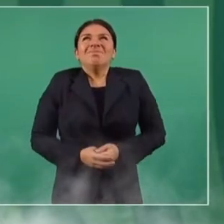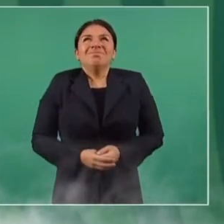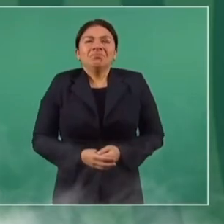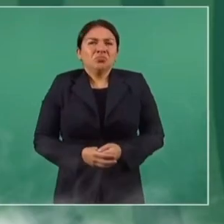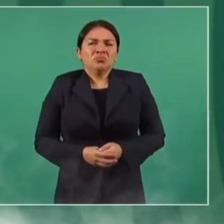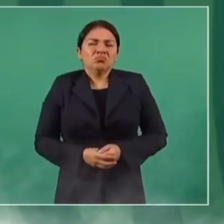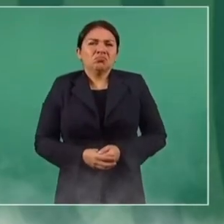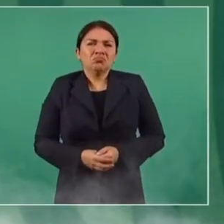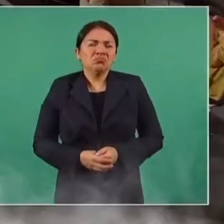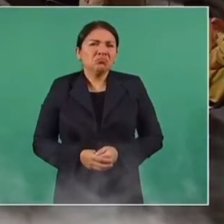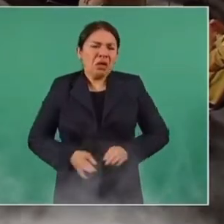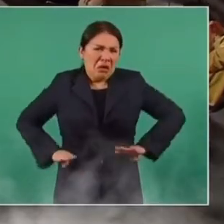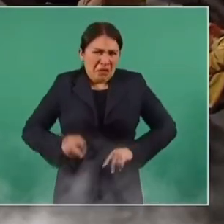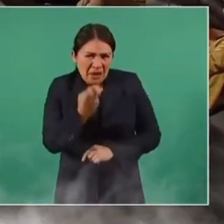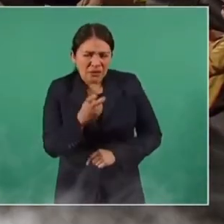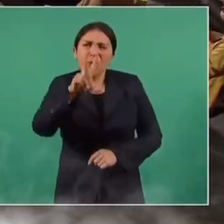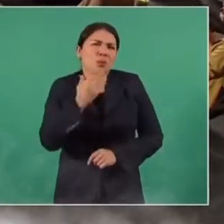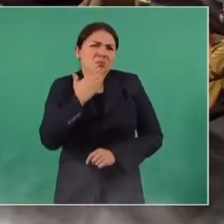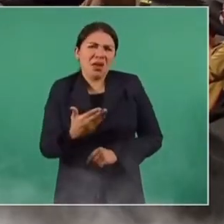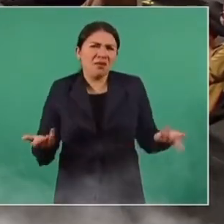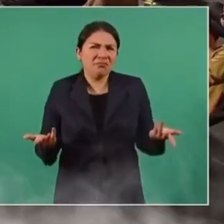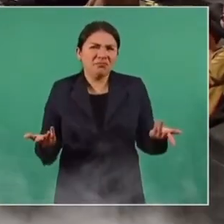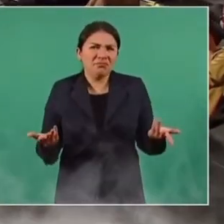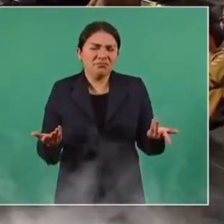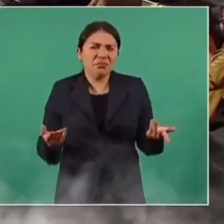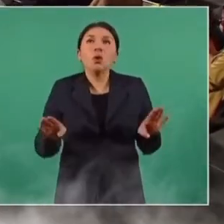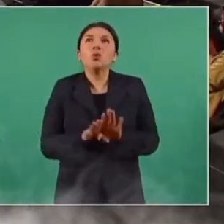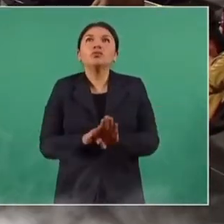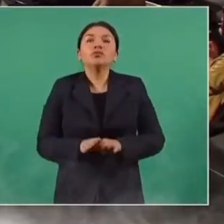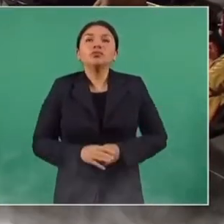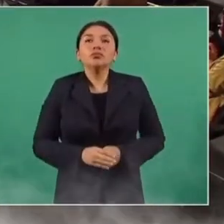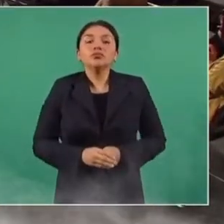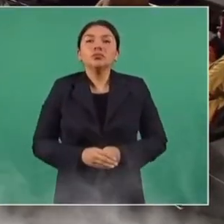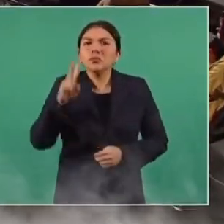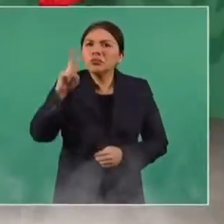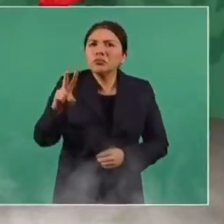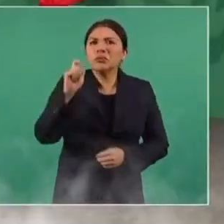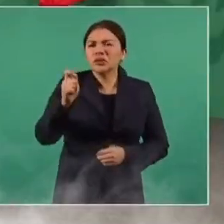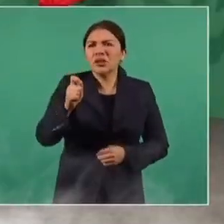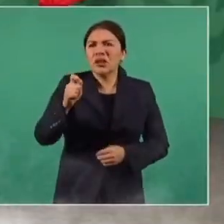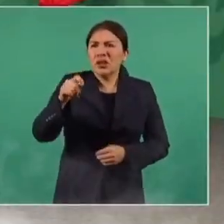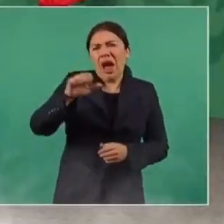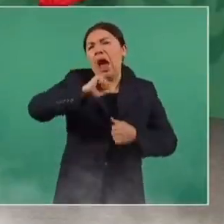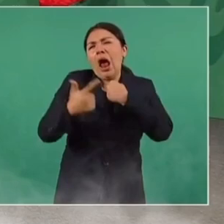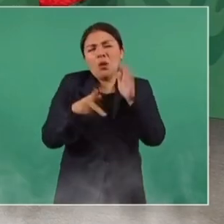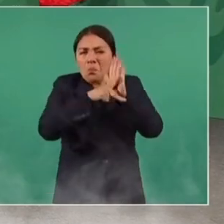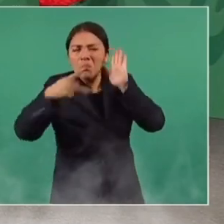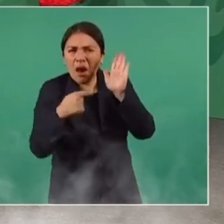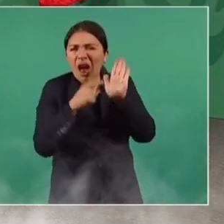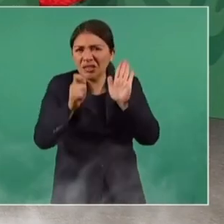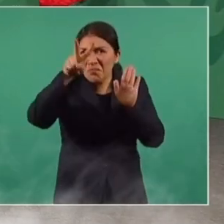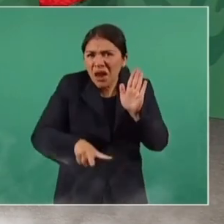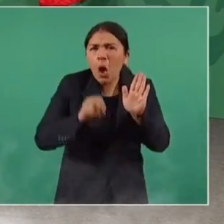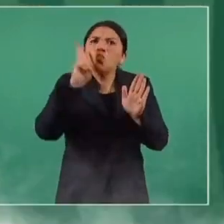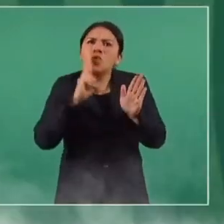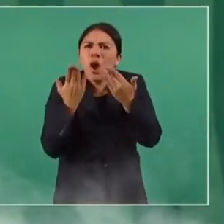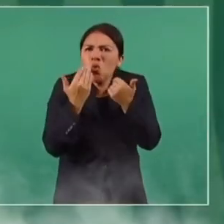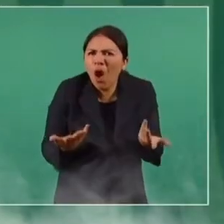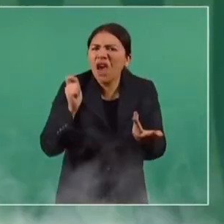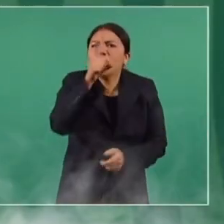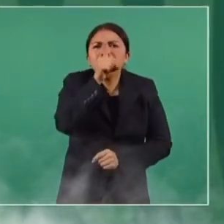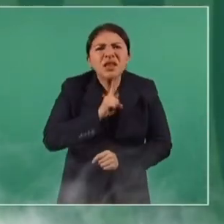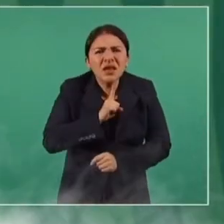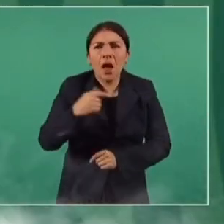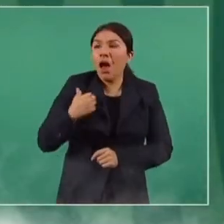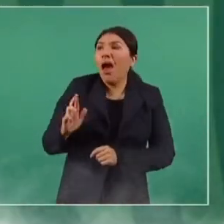Sería incorrecto que se replicara algo que no tiene fundamento. Contestará una